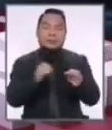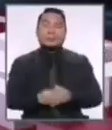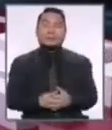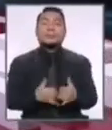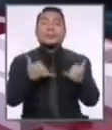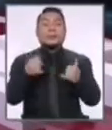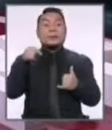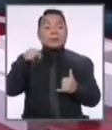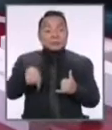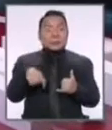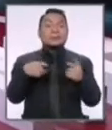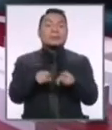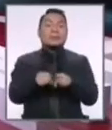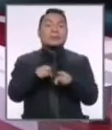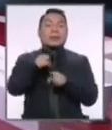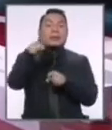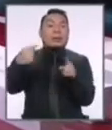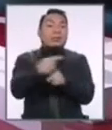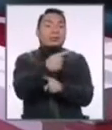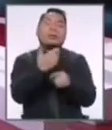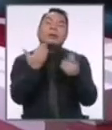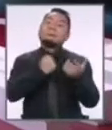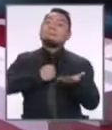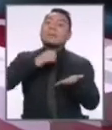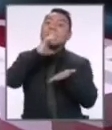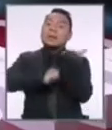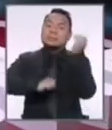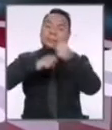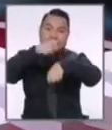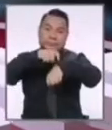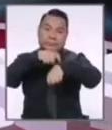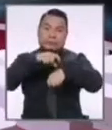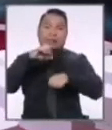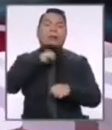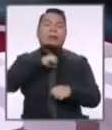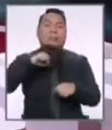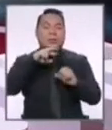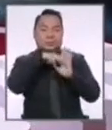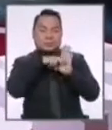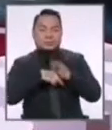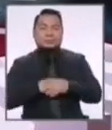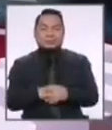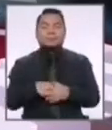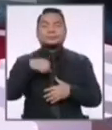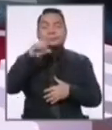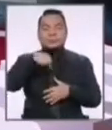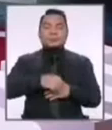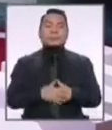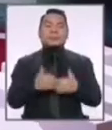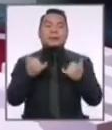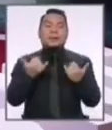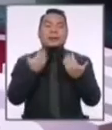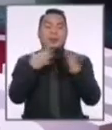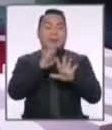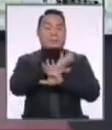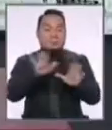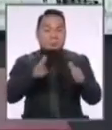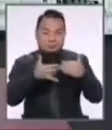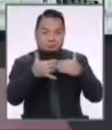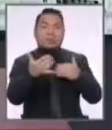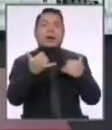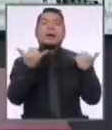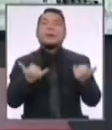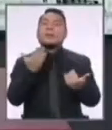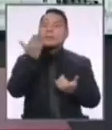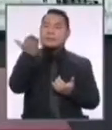intervención será descontada del tiempo del candidato que incumpla las reglas. Ciertamente, Pedro. Bueno, no vamos con más preámbulos, vamos